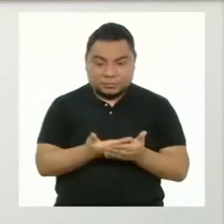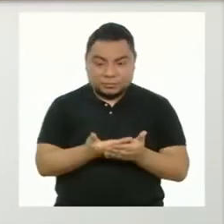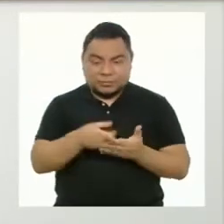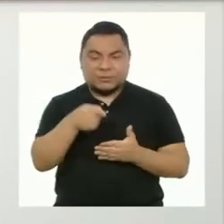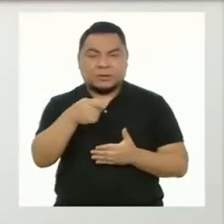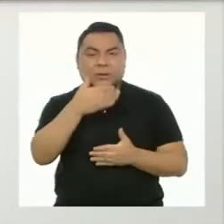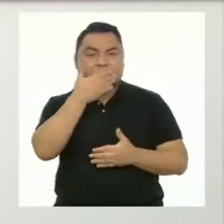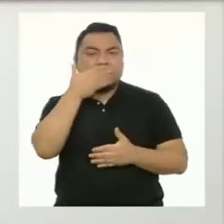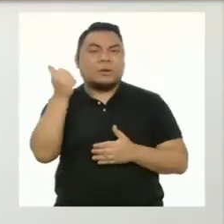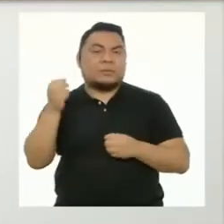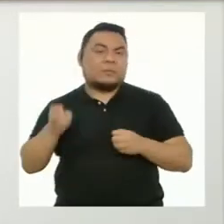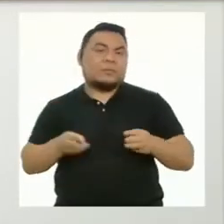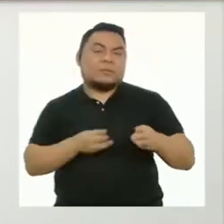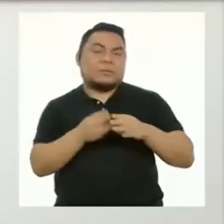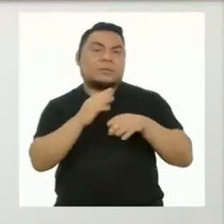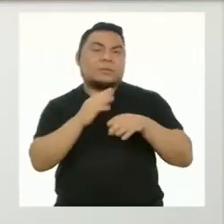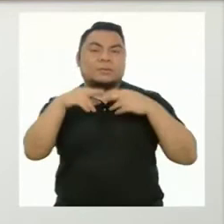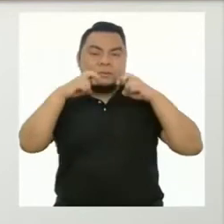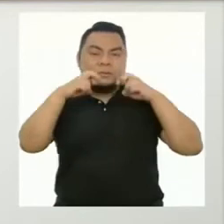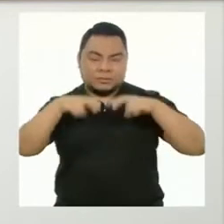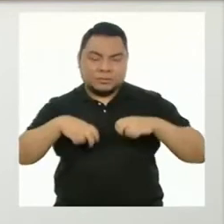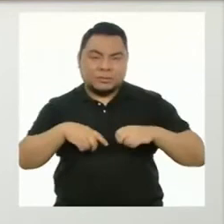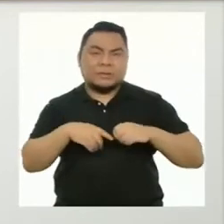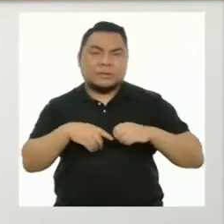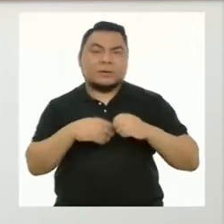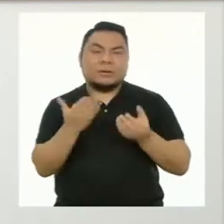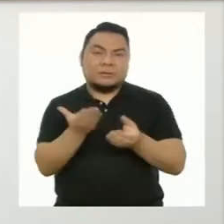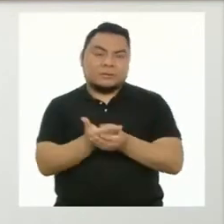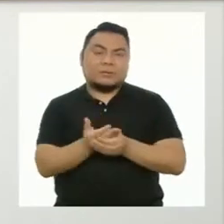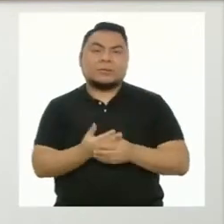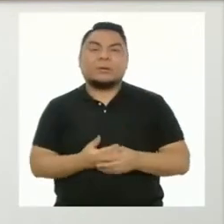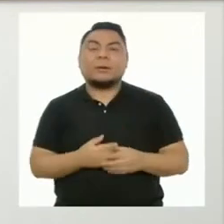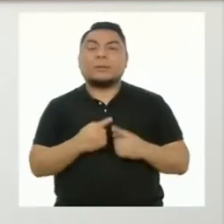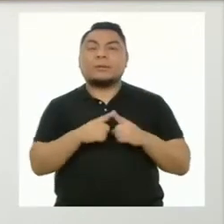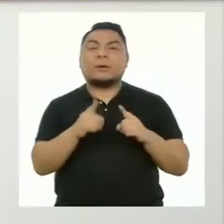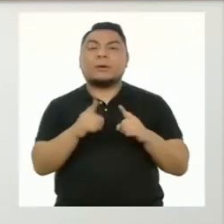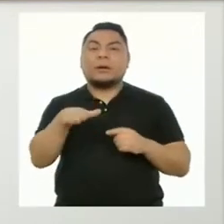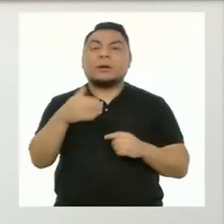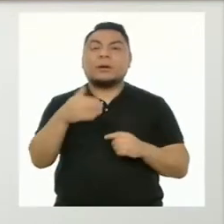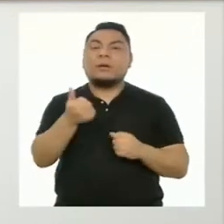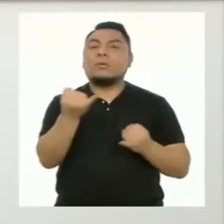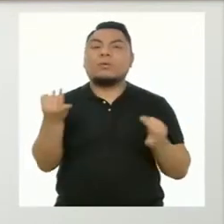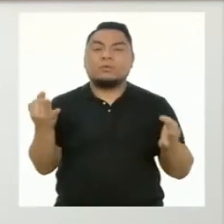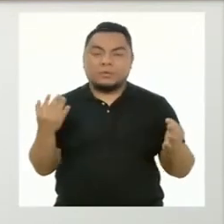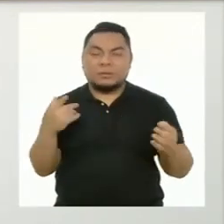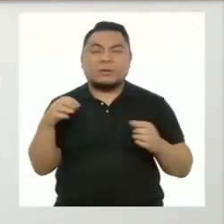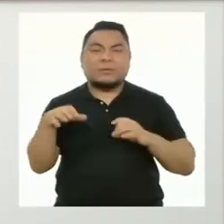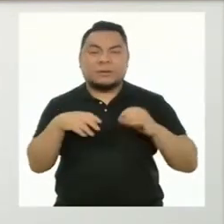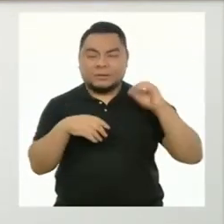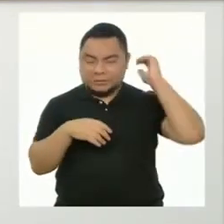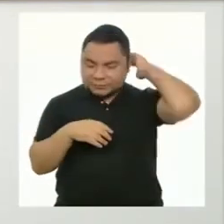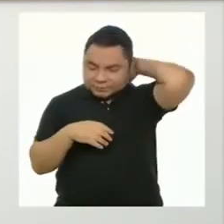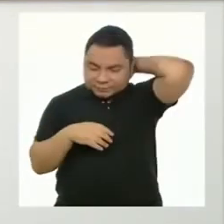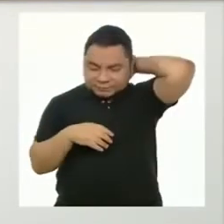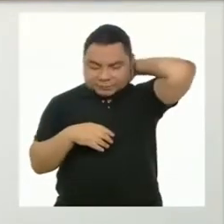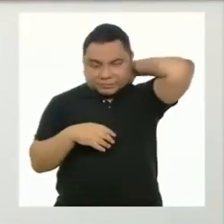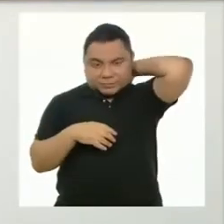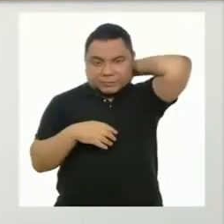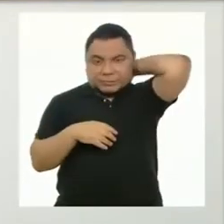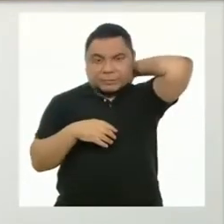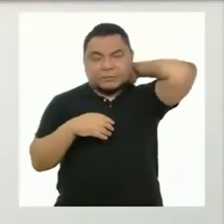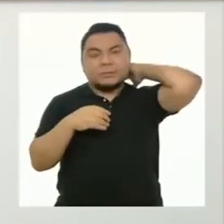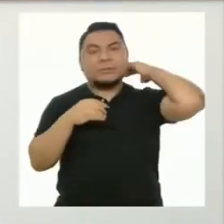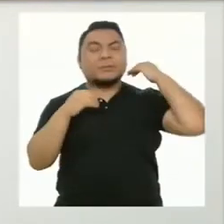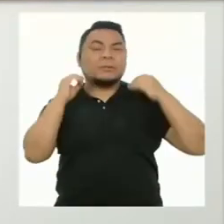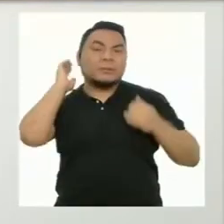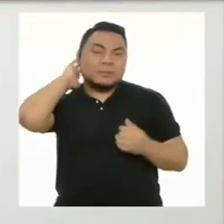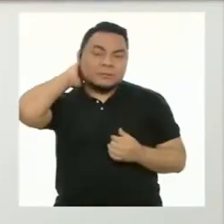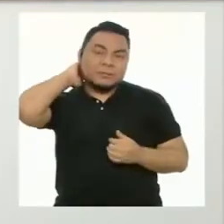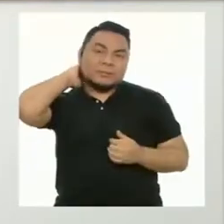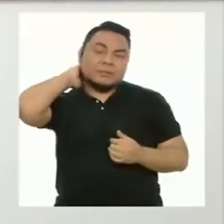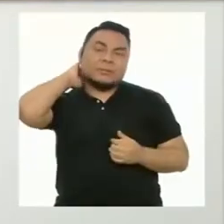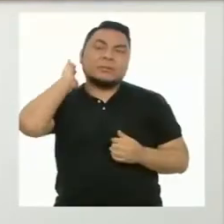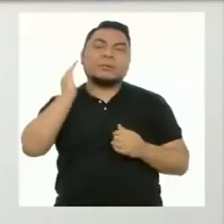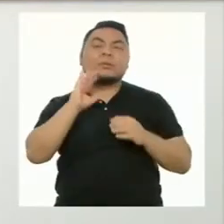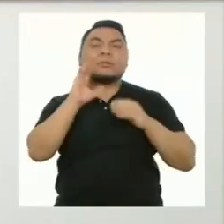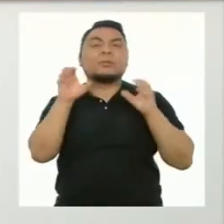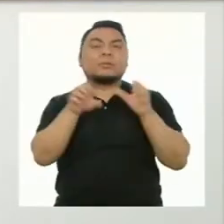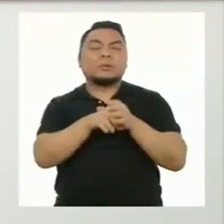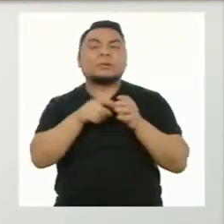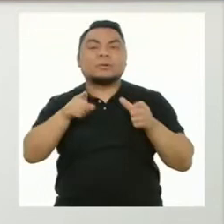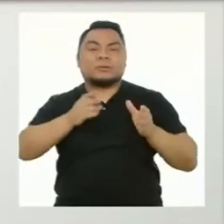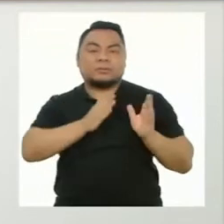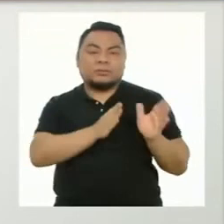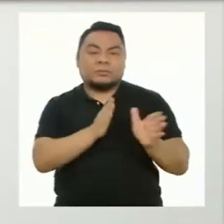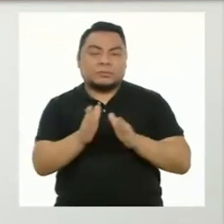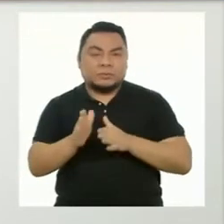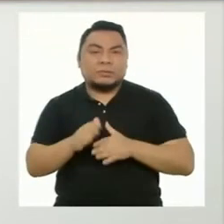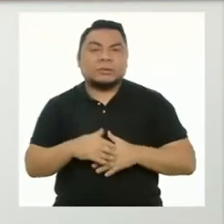pruebas son la mejor forma de evaluar el aprendizaje. Pero hay otras formas de hacerlo. Por ejemplo, podemos elaborar